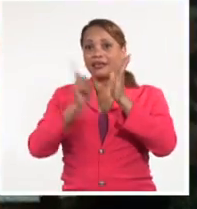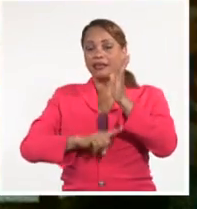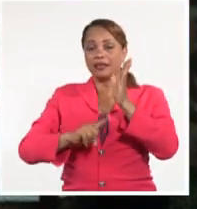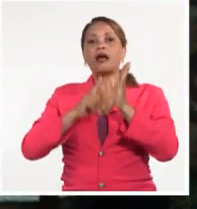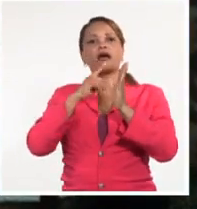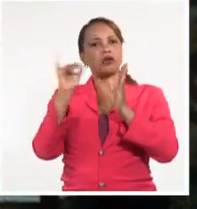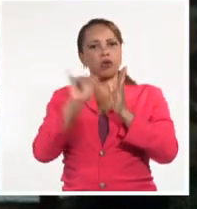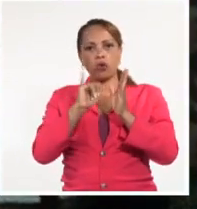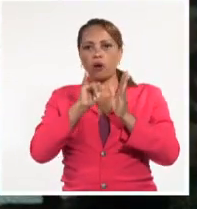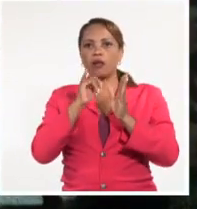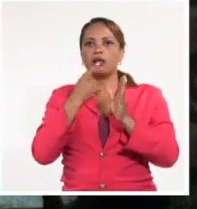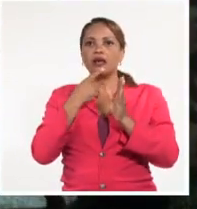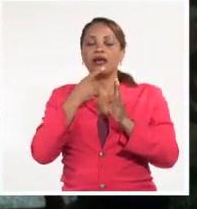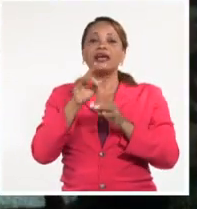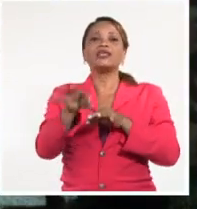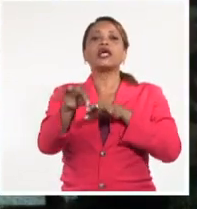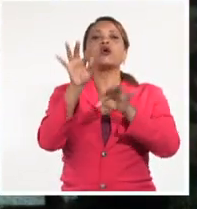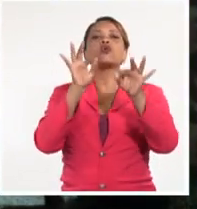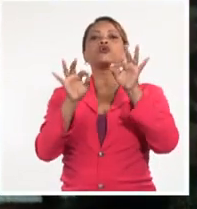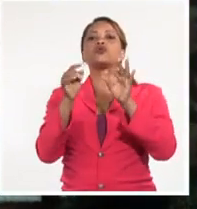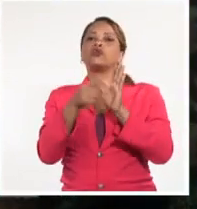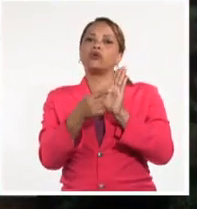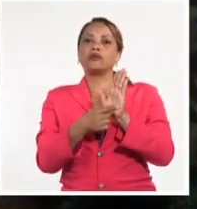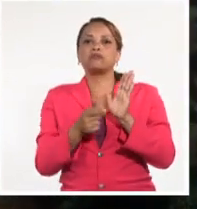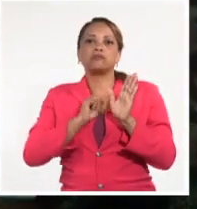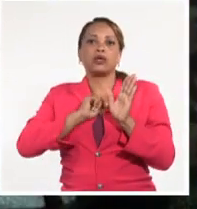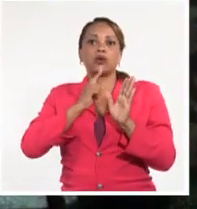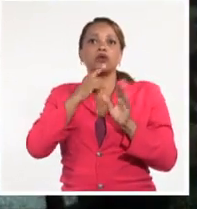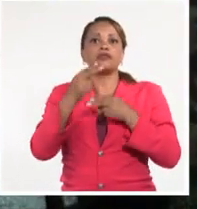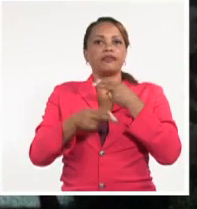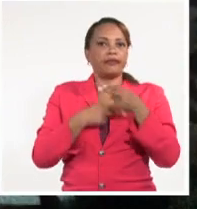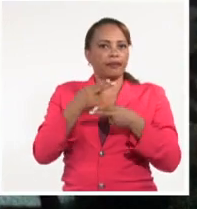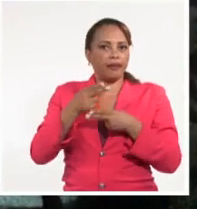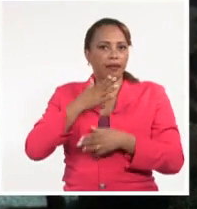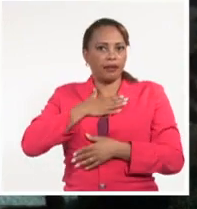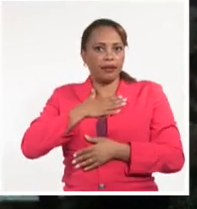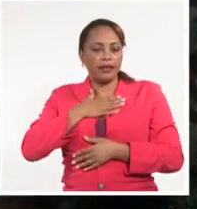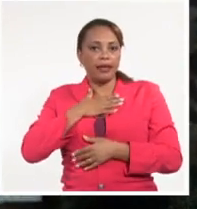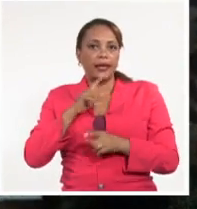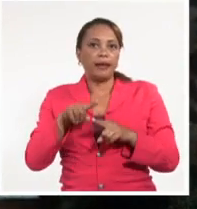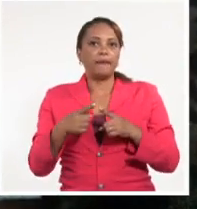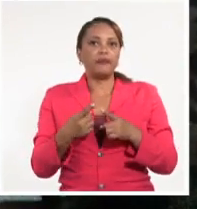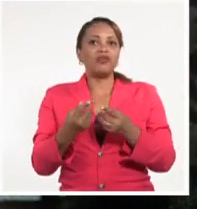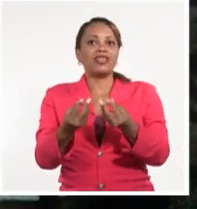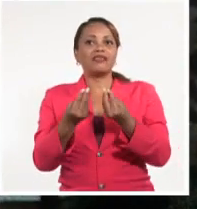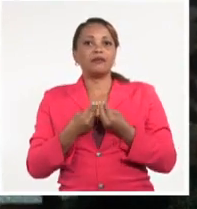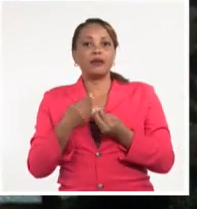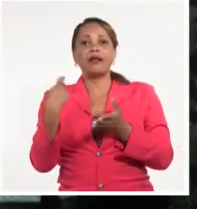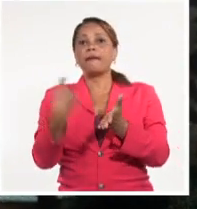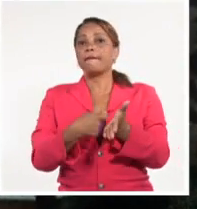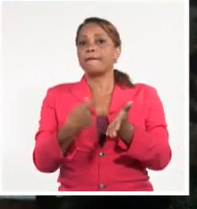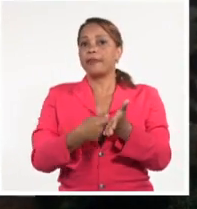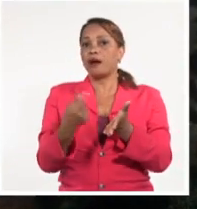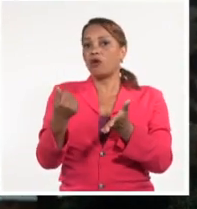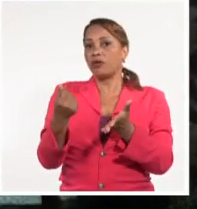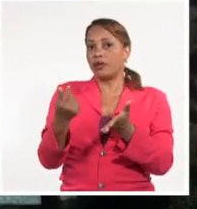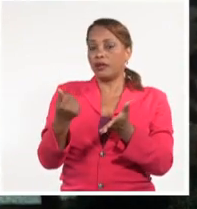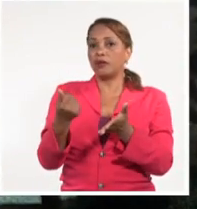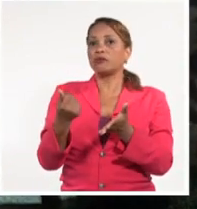Esas eran opciones que él me daba para que yo las hiciera y recibiera el pago de